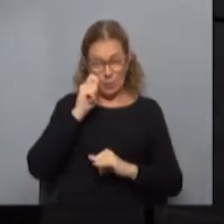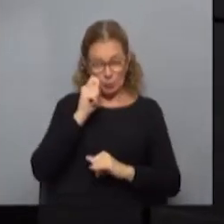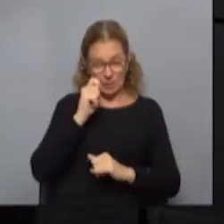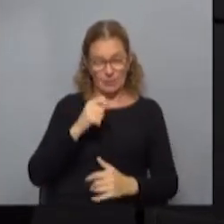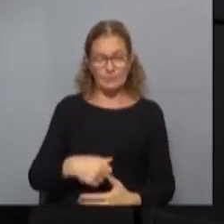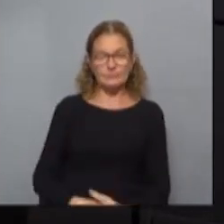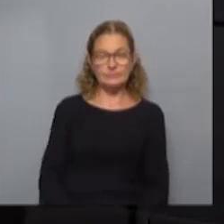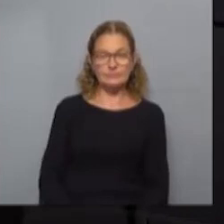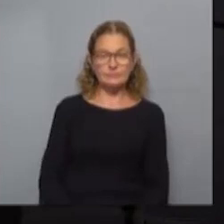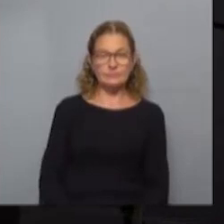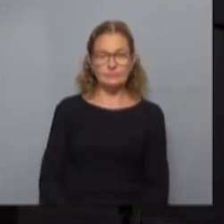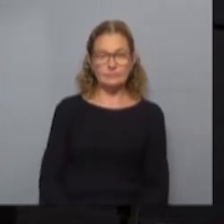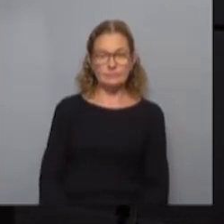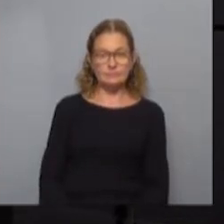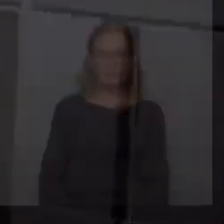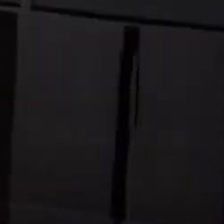venimos